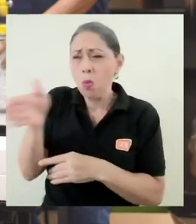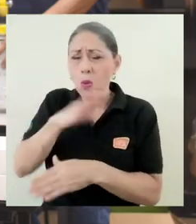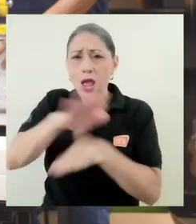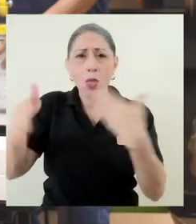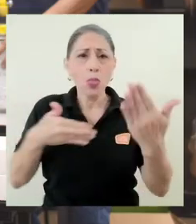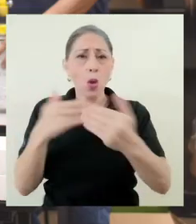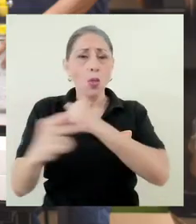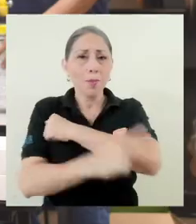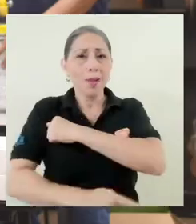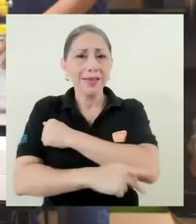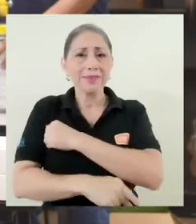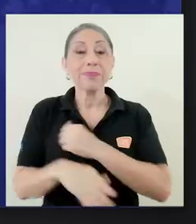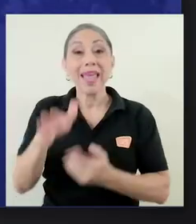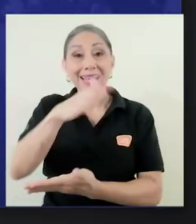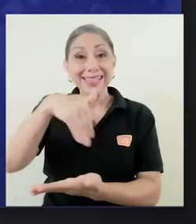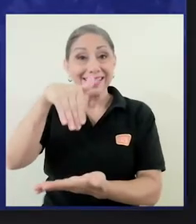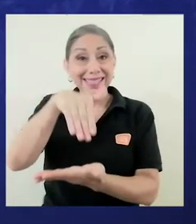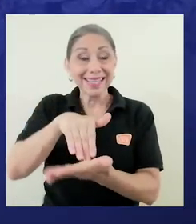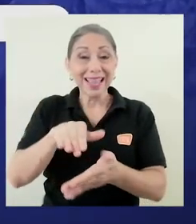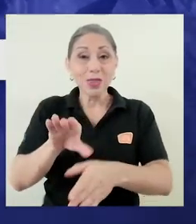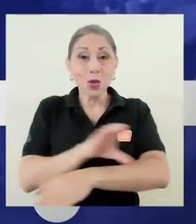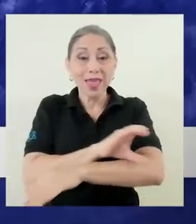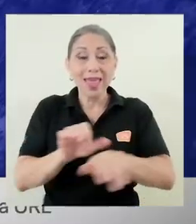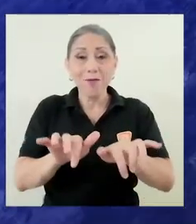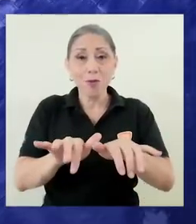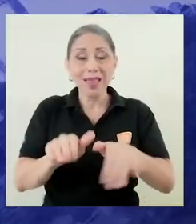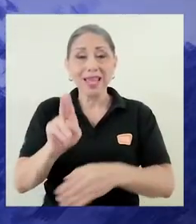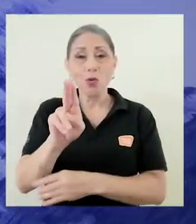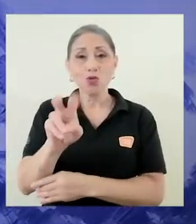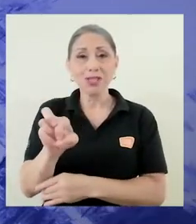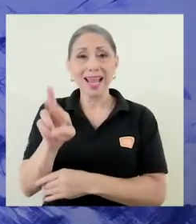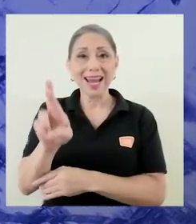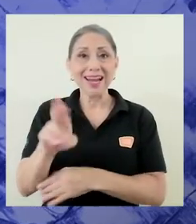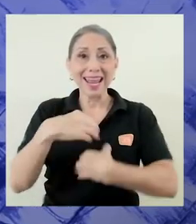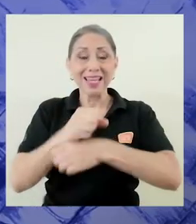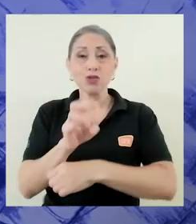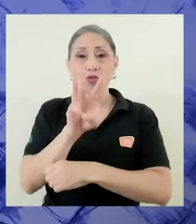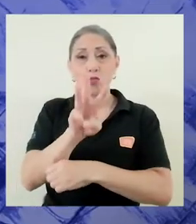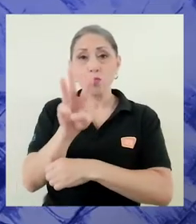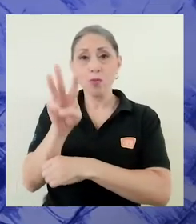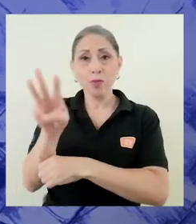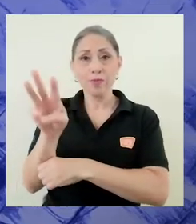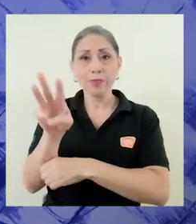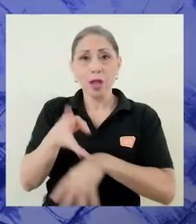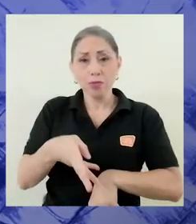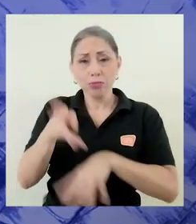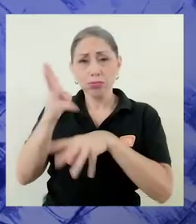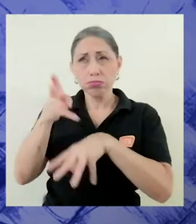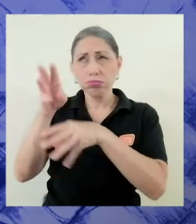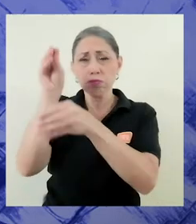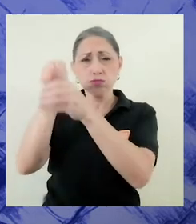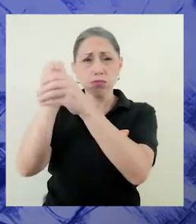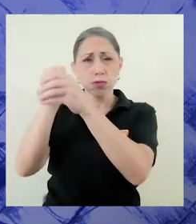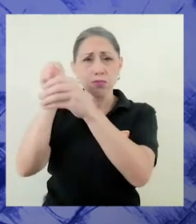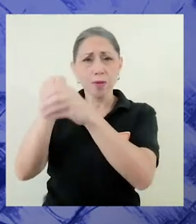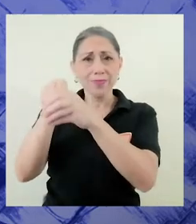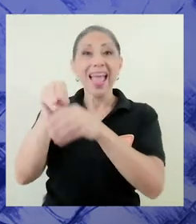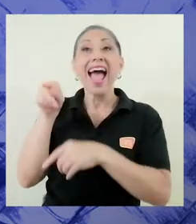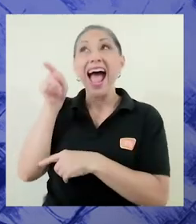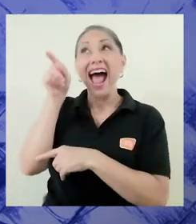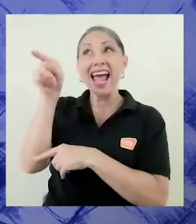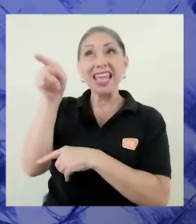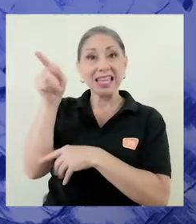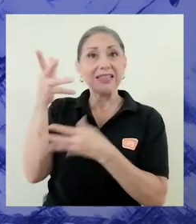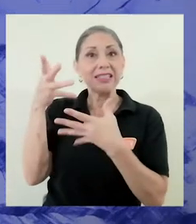territorio nacional el centro de informática de la ucr creó un repositorio en donde los estudiantes